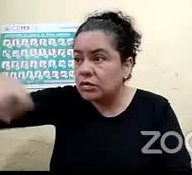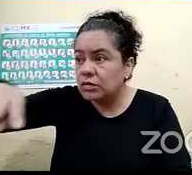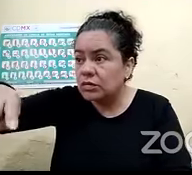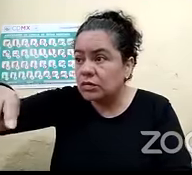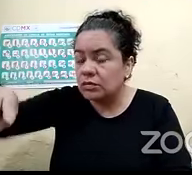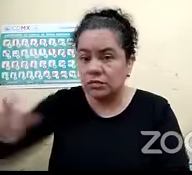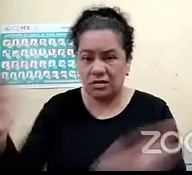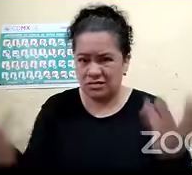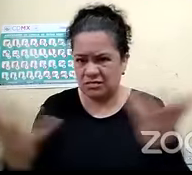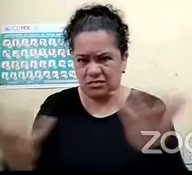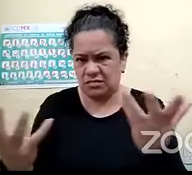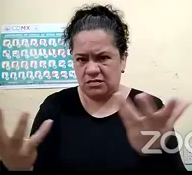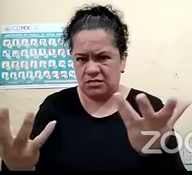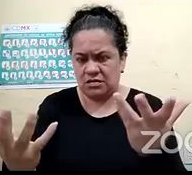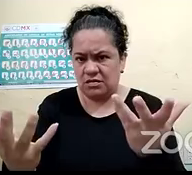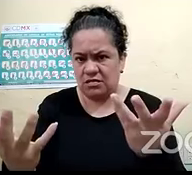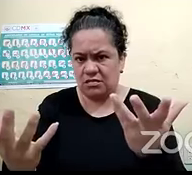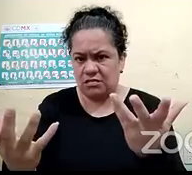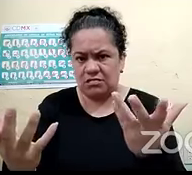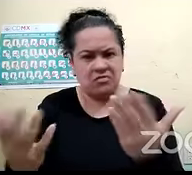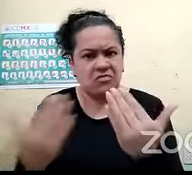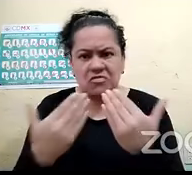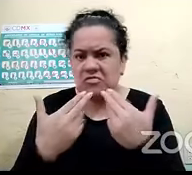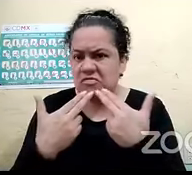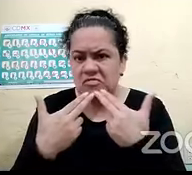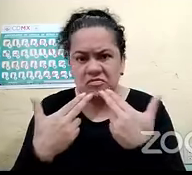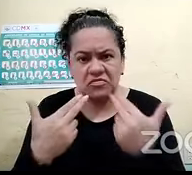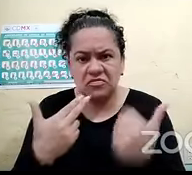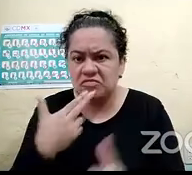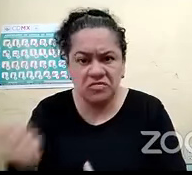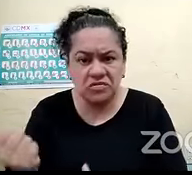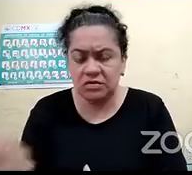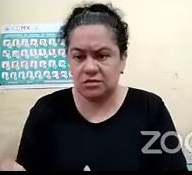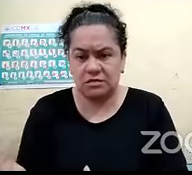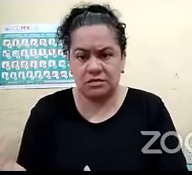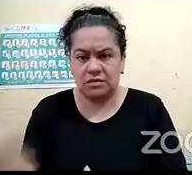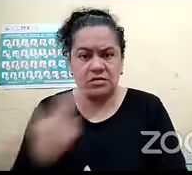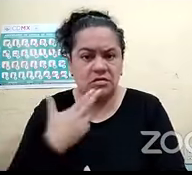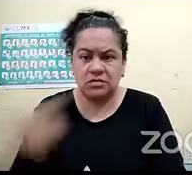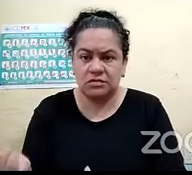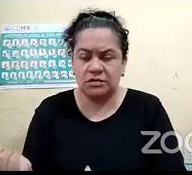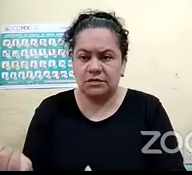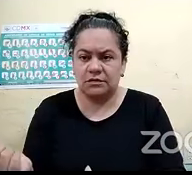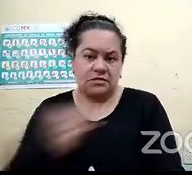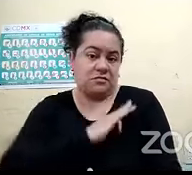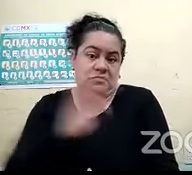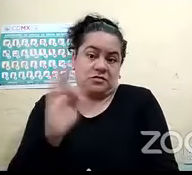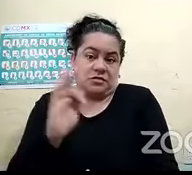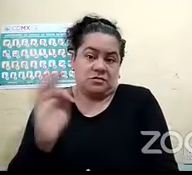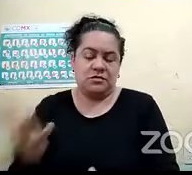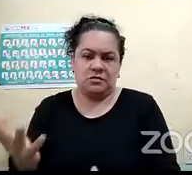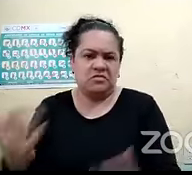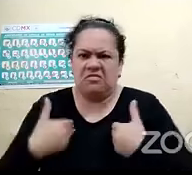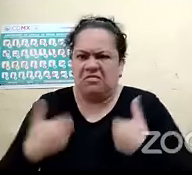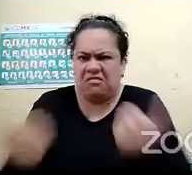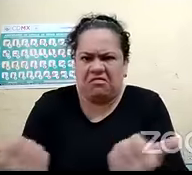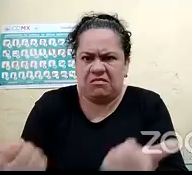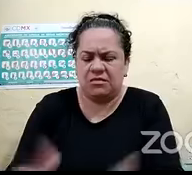dijeron funciona porque te dejan ahí sí en tu caso eneira